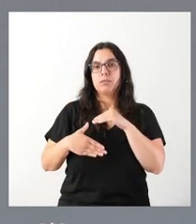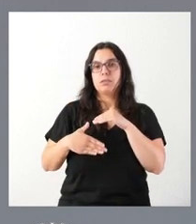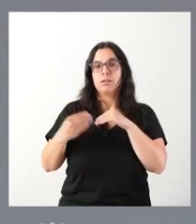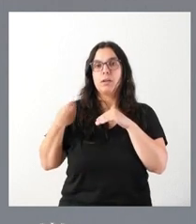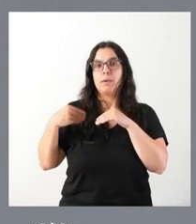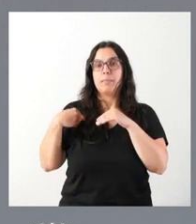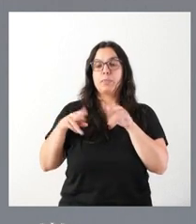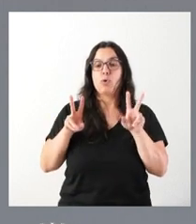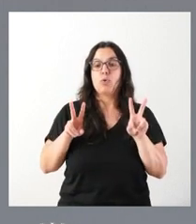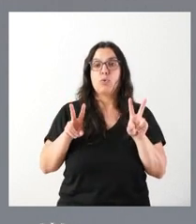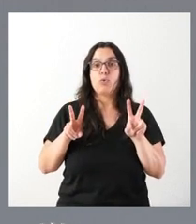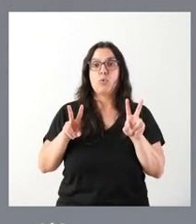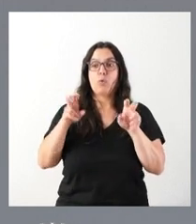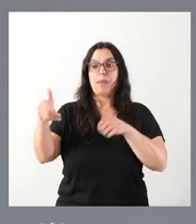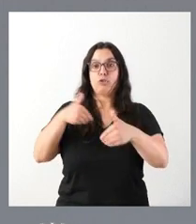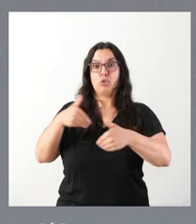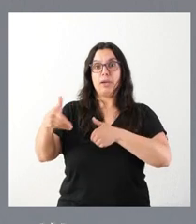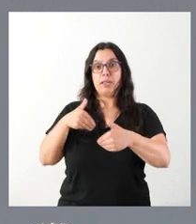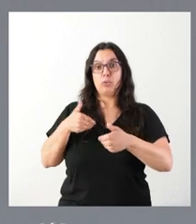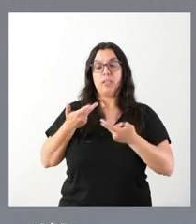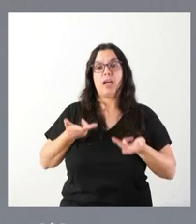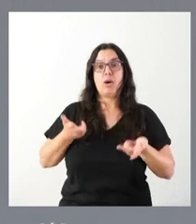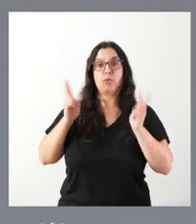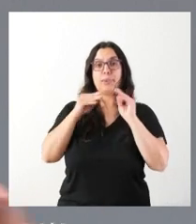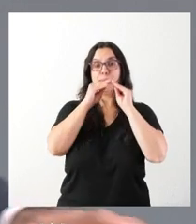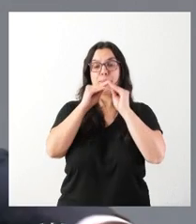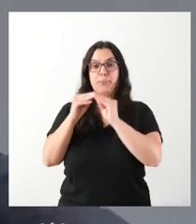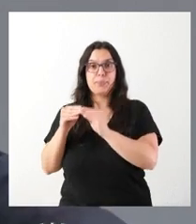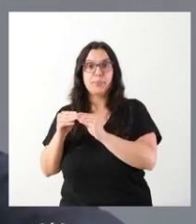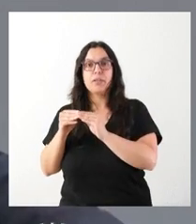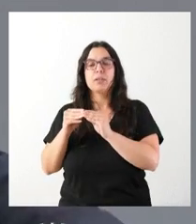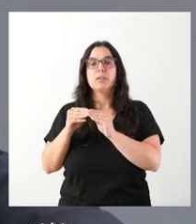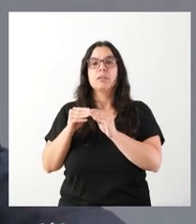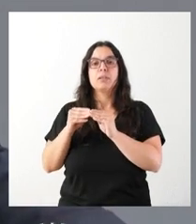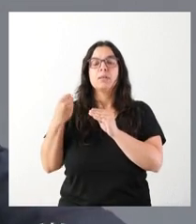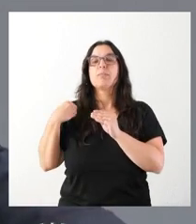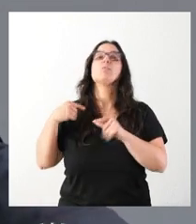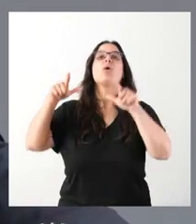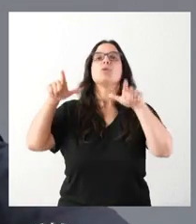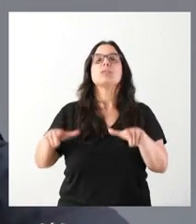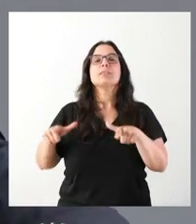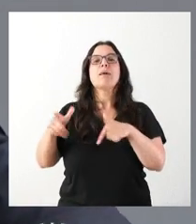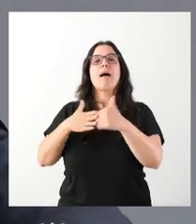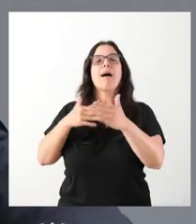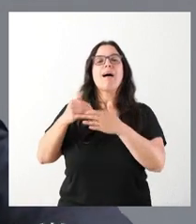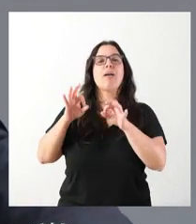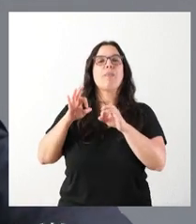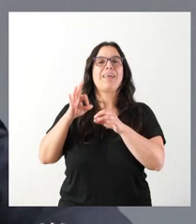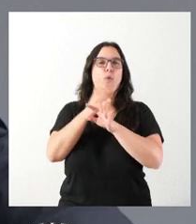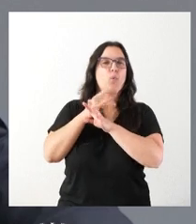vigencia de las nuevas solicitudes de autorización de instalación de los salones de juegos y de las casas de apuestas,